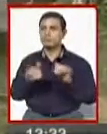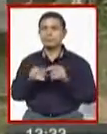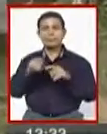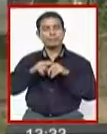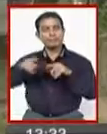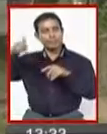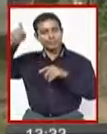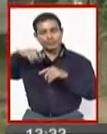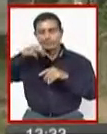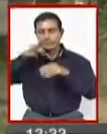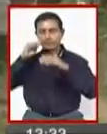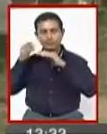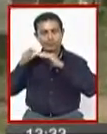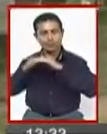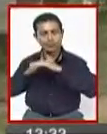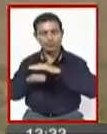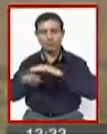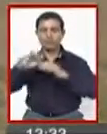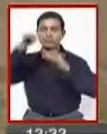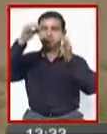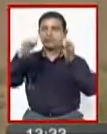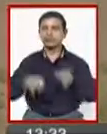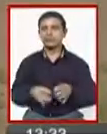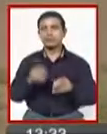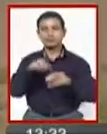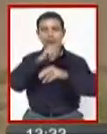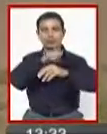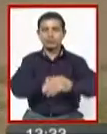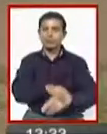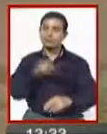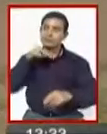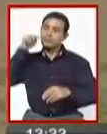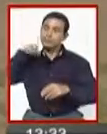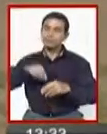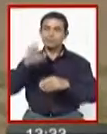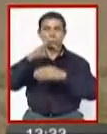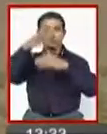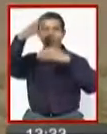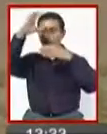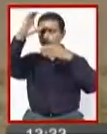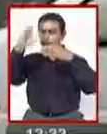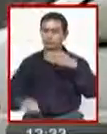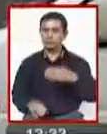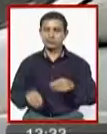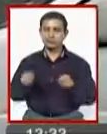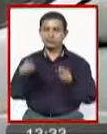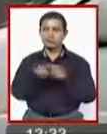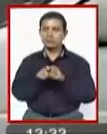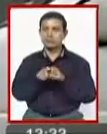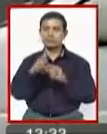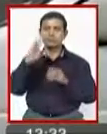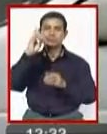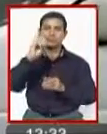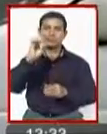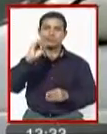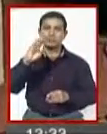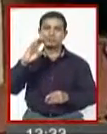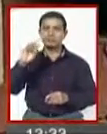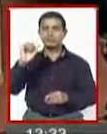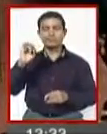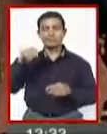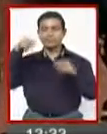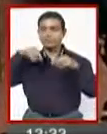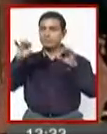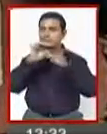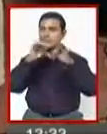pero tienen que someterse a la justicia ordinaria y eso es lo que se está cumpliendo con el tema de Dirkabi. Aquí no se